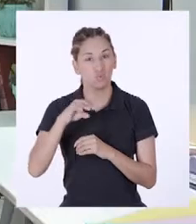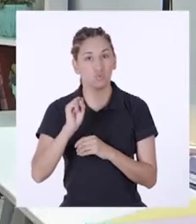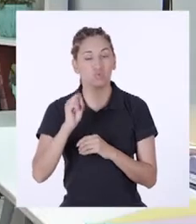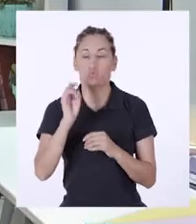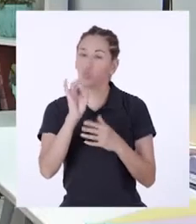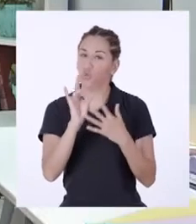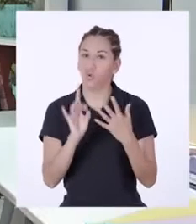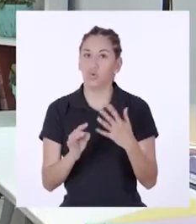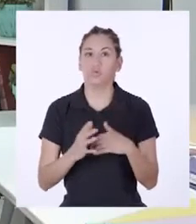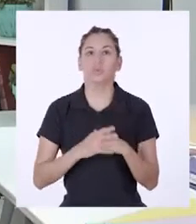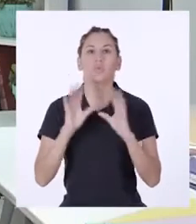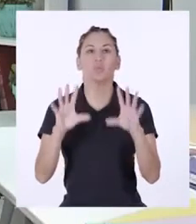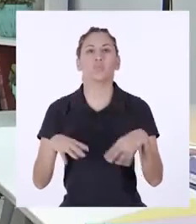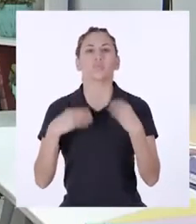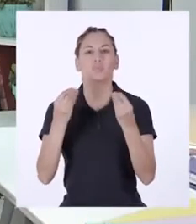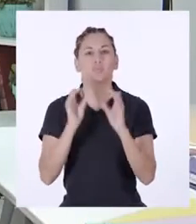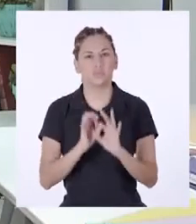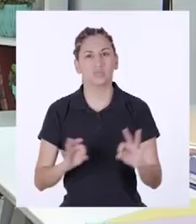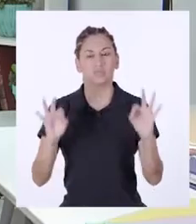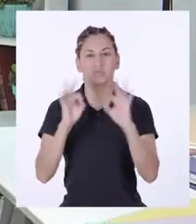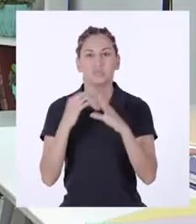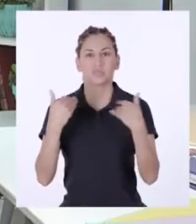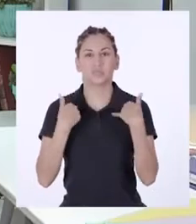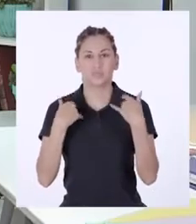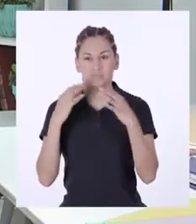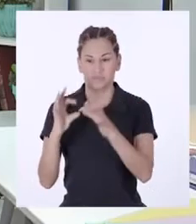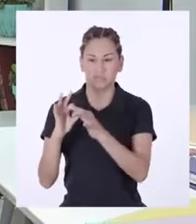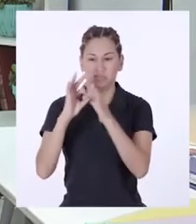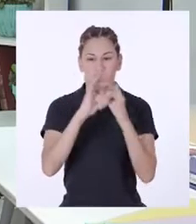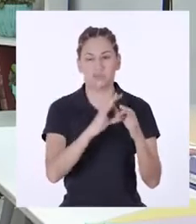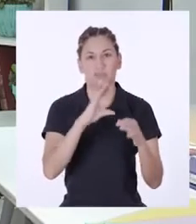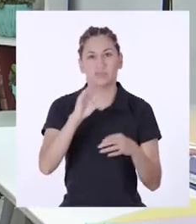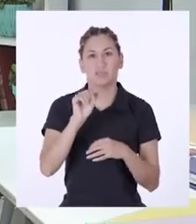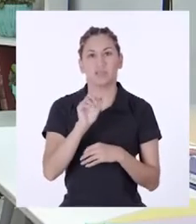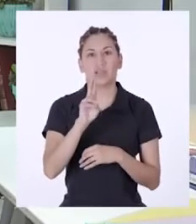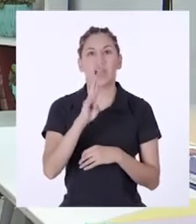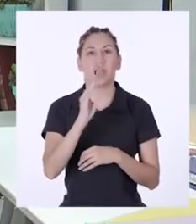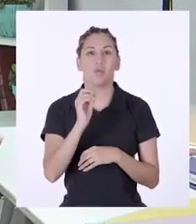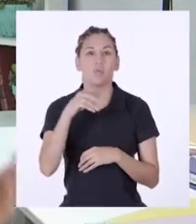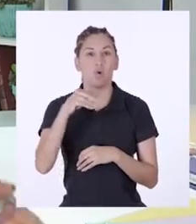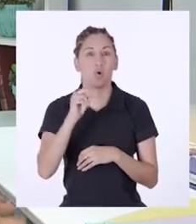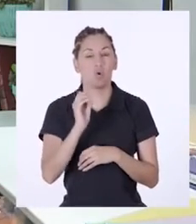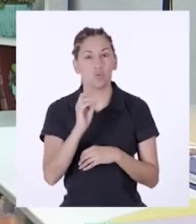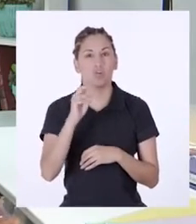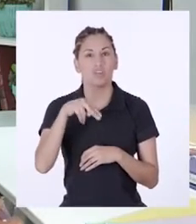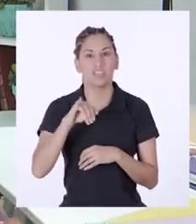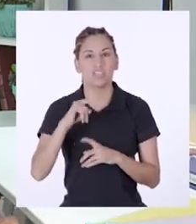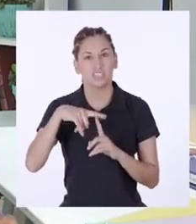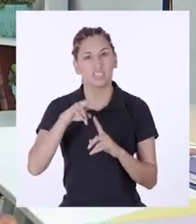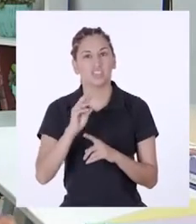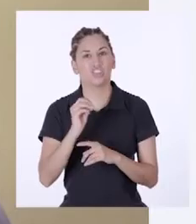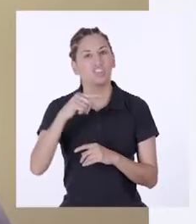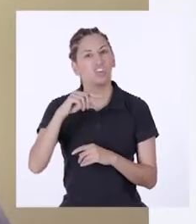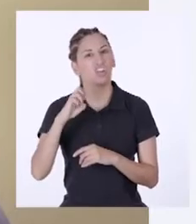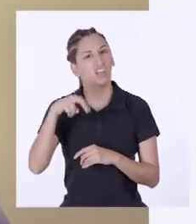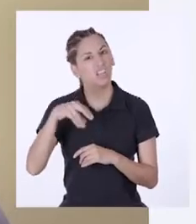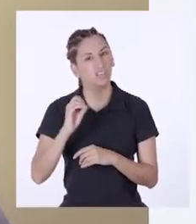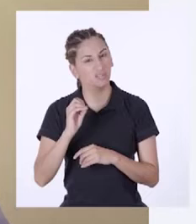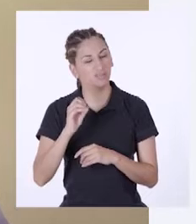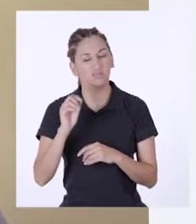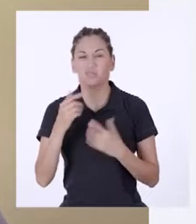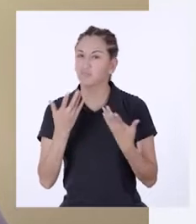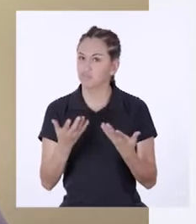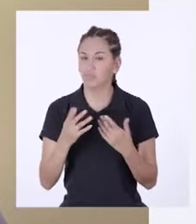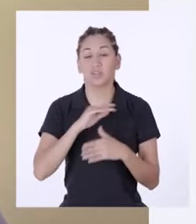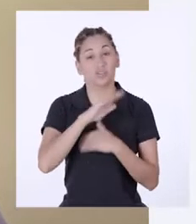¿Por qué es importante tener en cuenta la relación carbono-nitrógeno en el compostaje? Todos